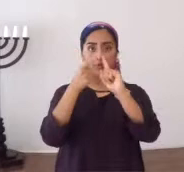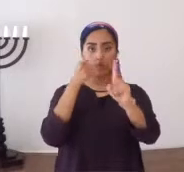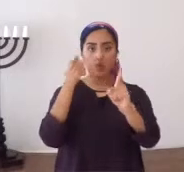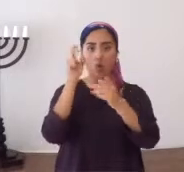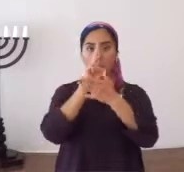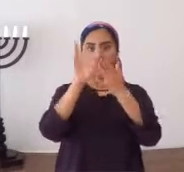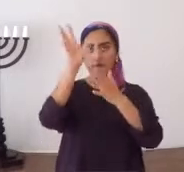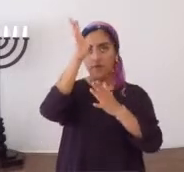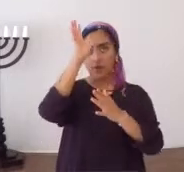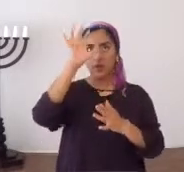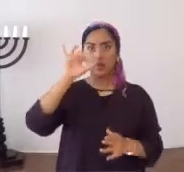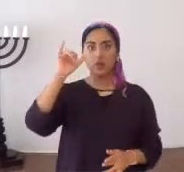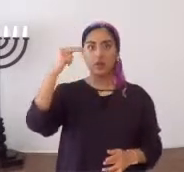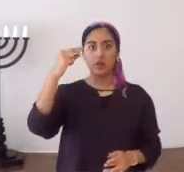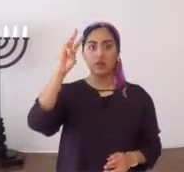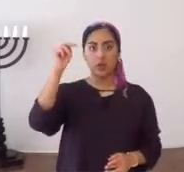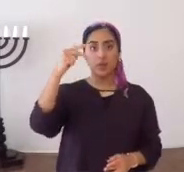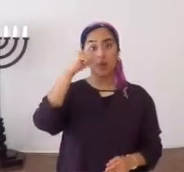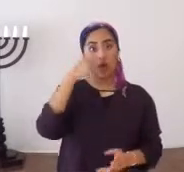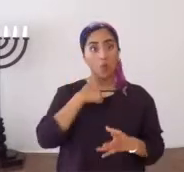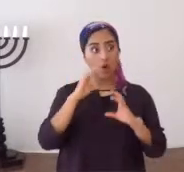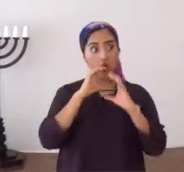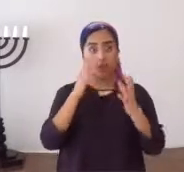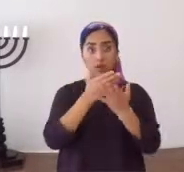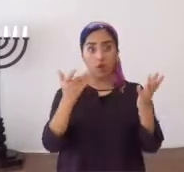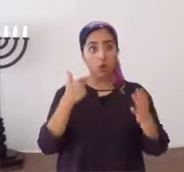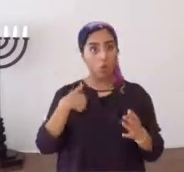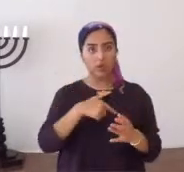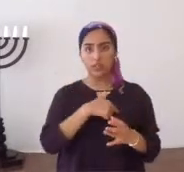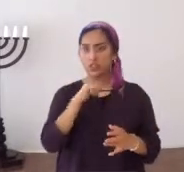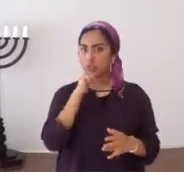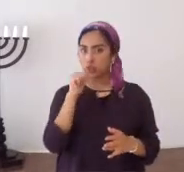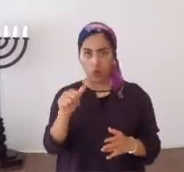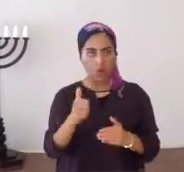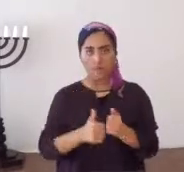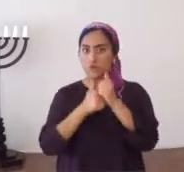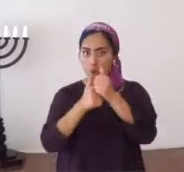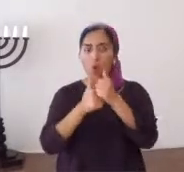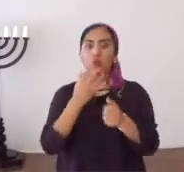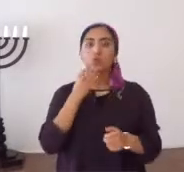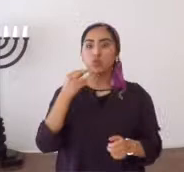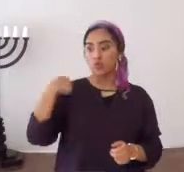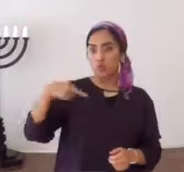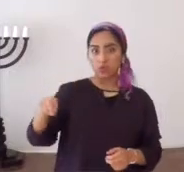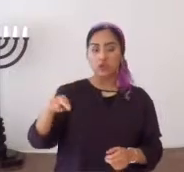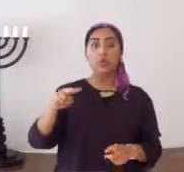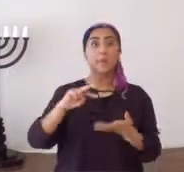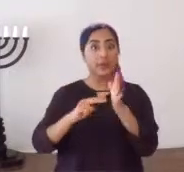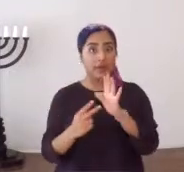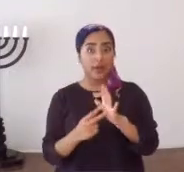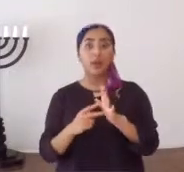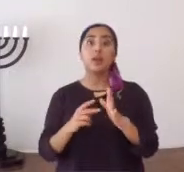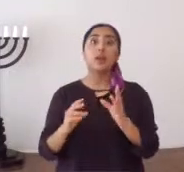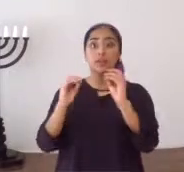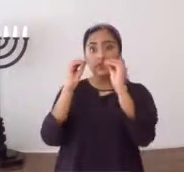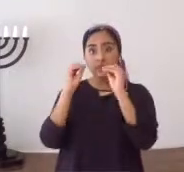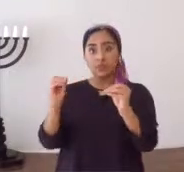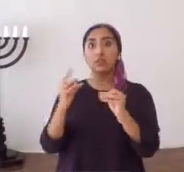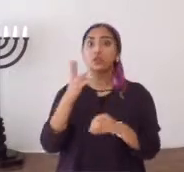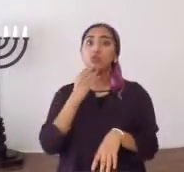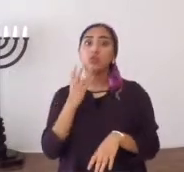están las fiestas, solemnes del Padre Eterno Yahweh, porque quiero comentar algo, nosotros no judaizamos, judaizar sería,